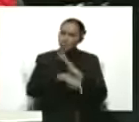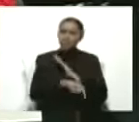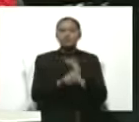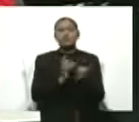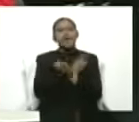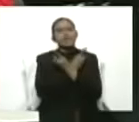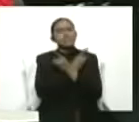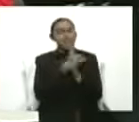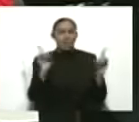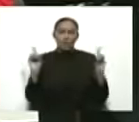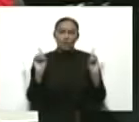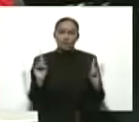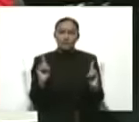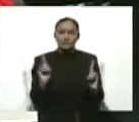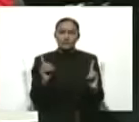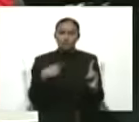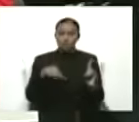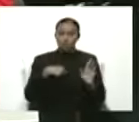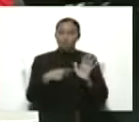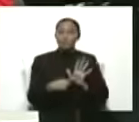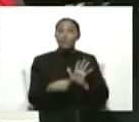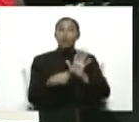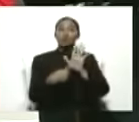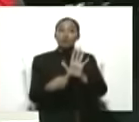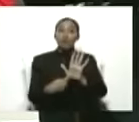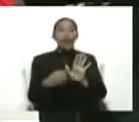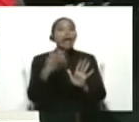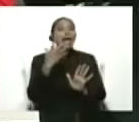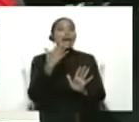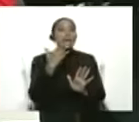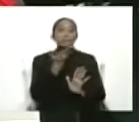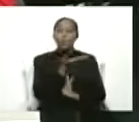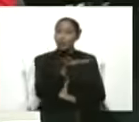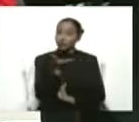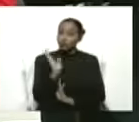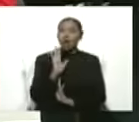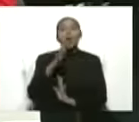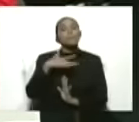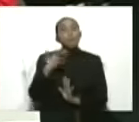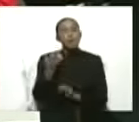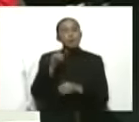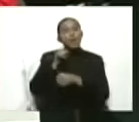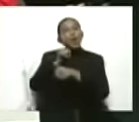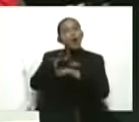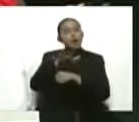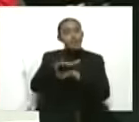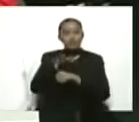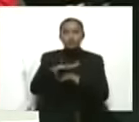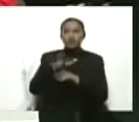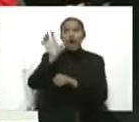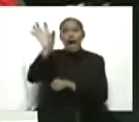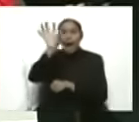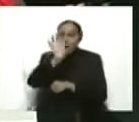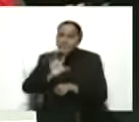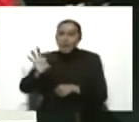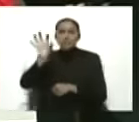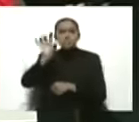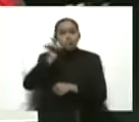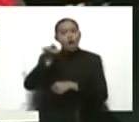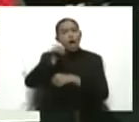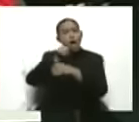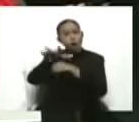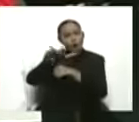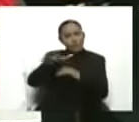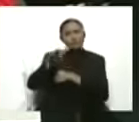ejemplo a ustedes y le podemos orientarlo cuando quieran venir para